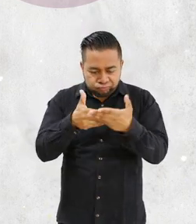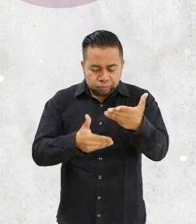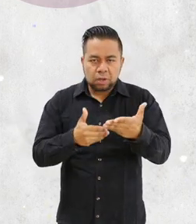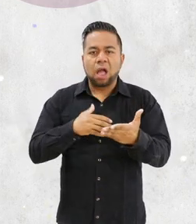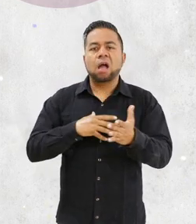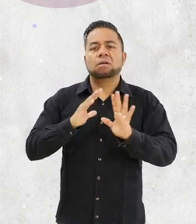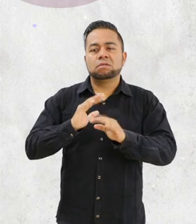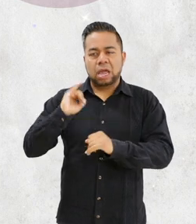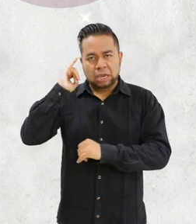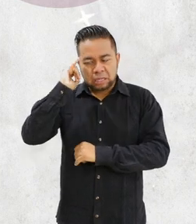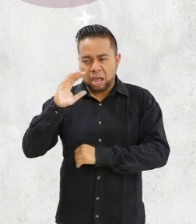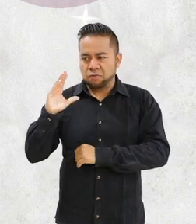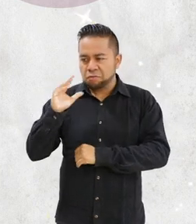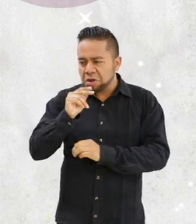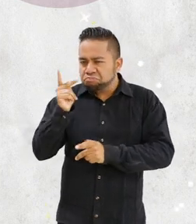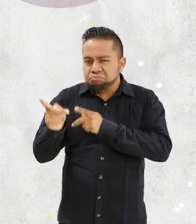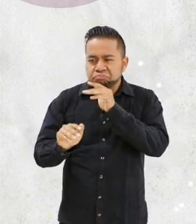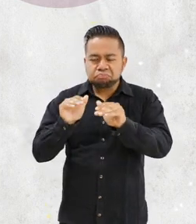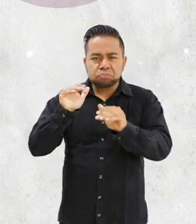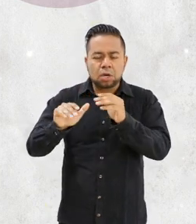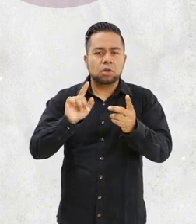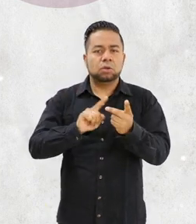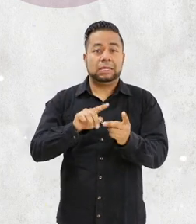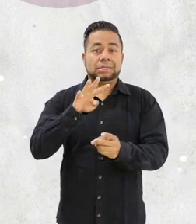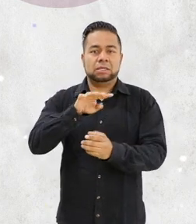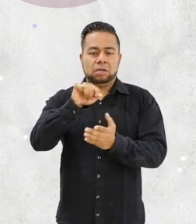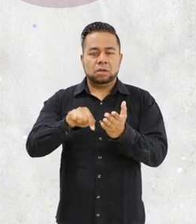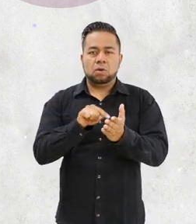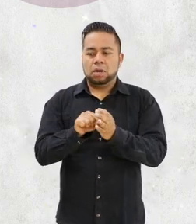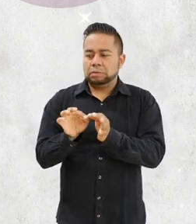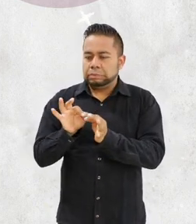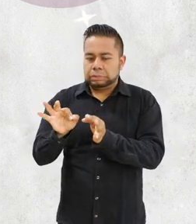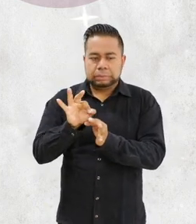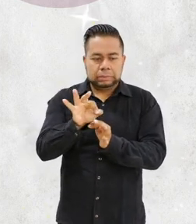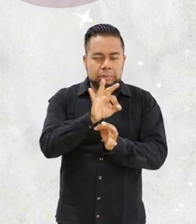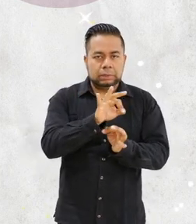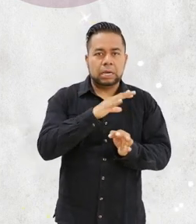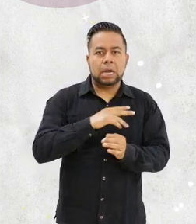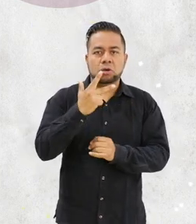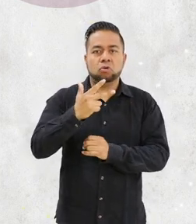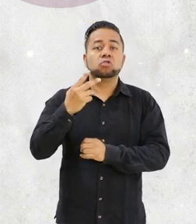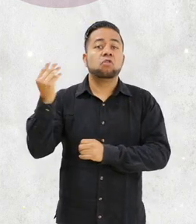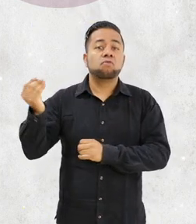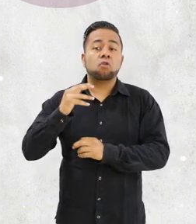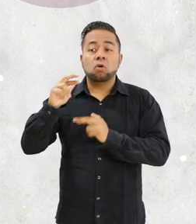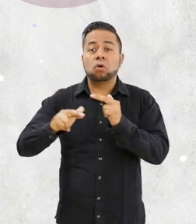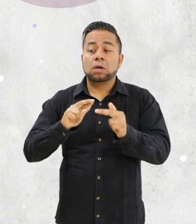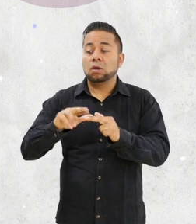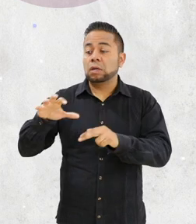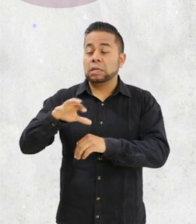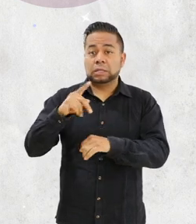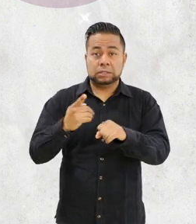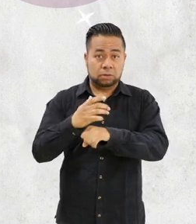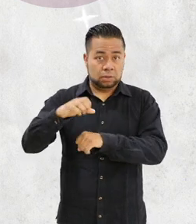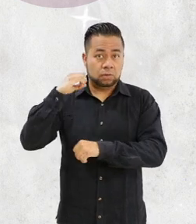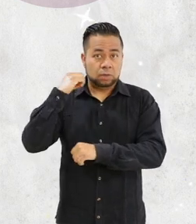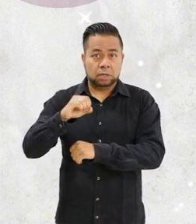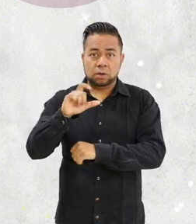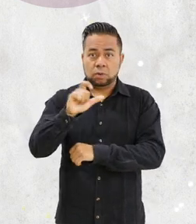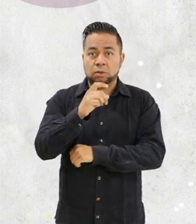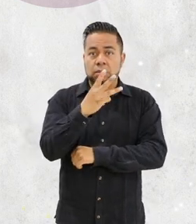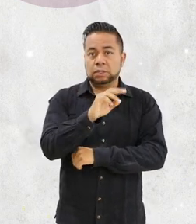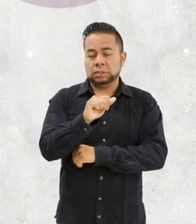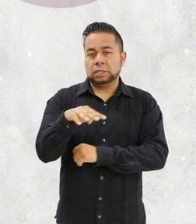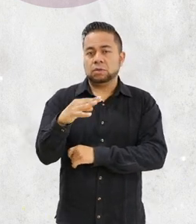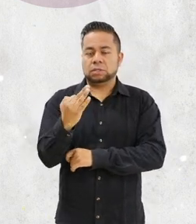consulta indígena y afromexicana en 19 subsedes distribuidas en ocho foros regionales en el estado de Oaxaca, del 3